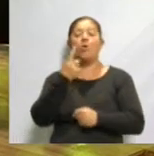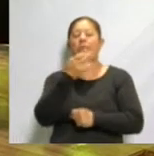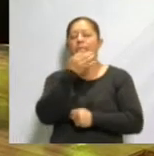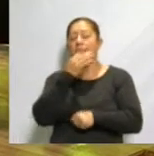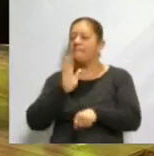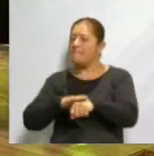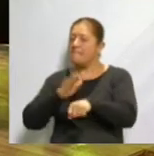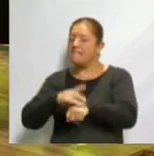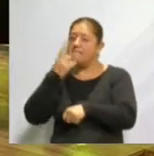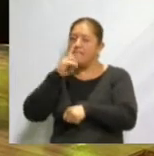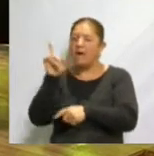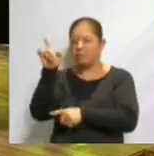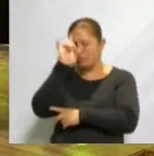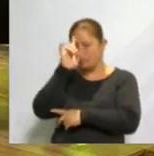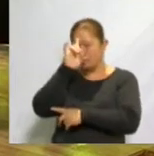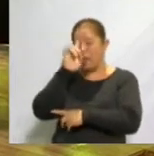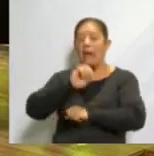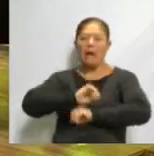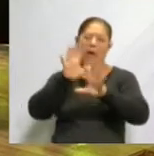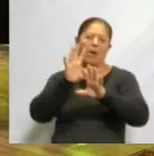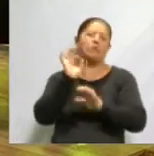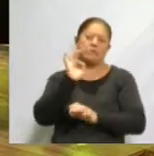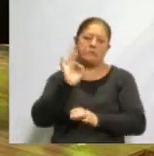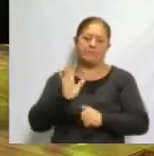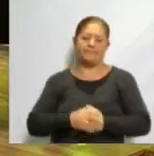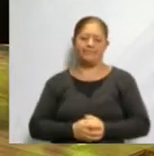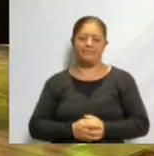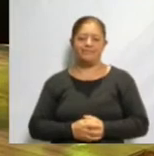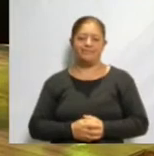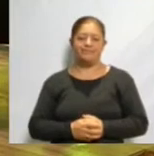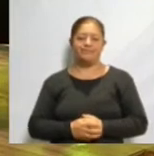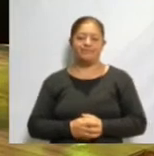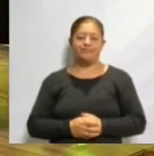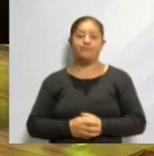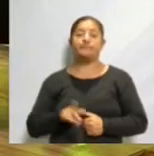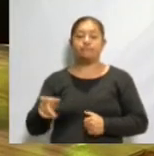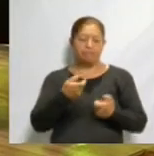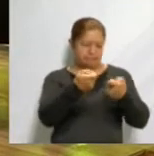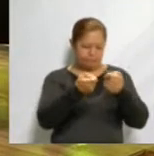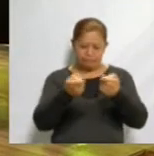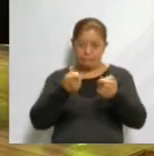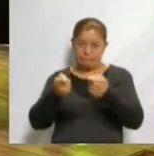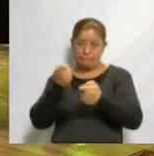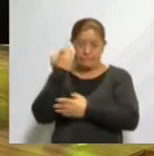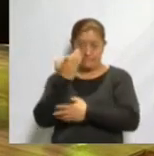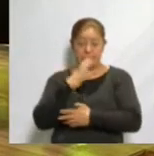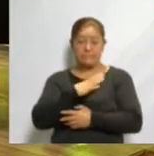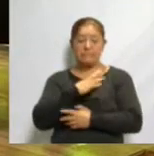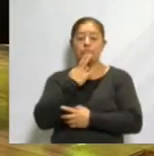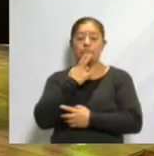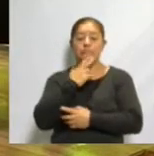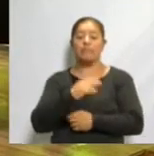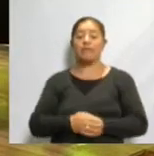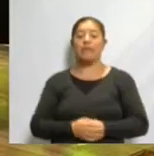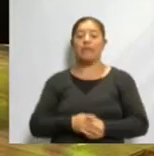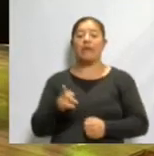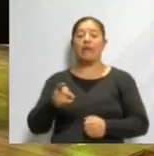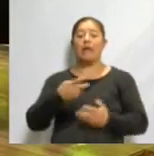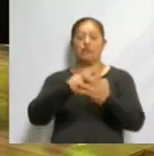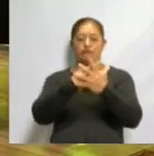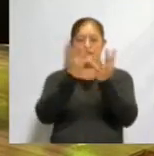para realizar comentarios de aclaración. Para que tengan bien controlado el tiempo, vamos a usar estas tarjetas.